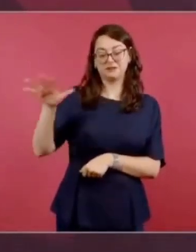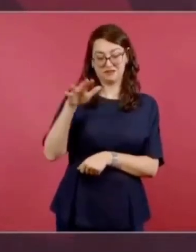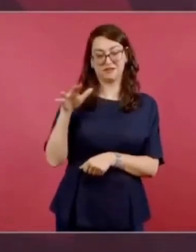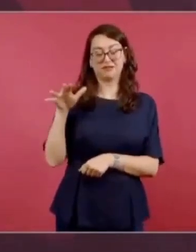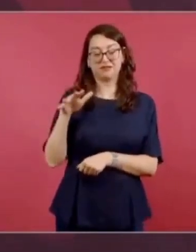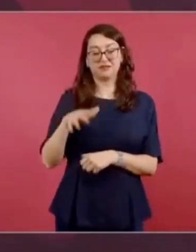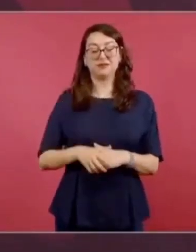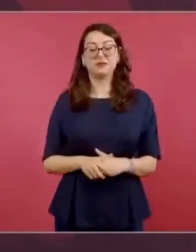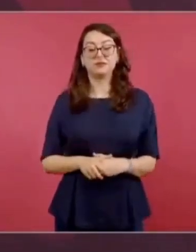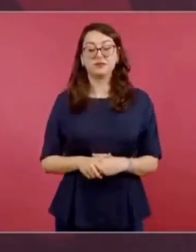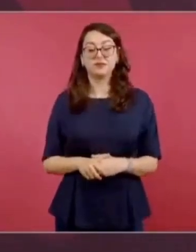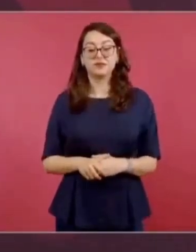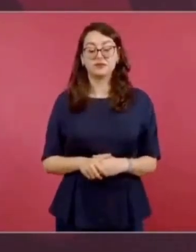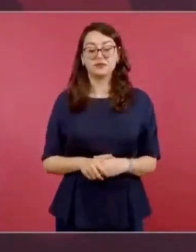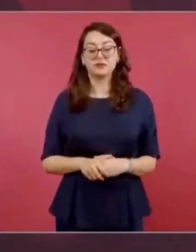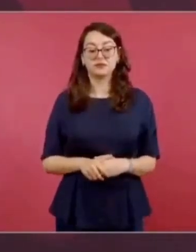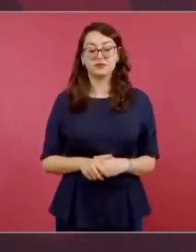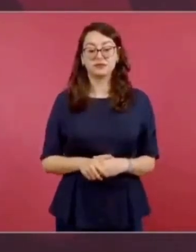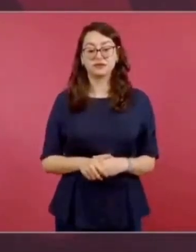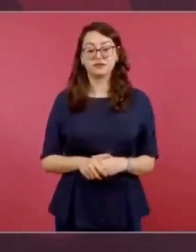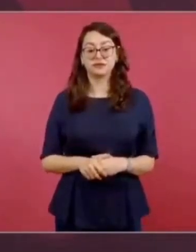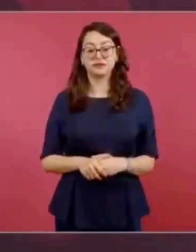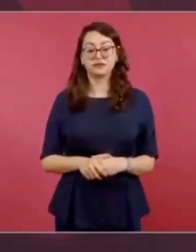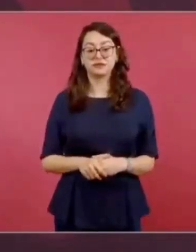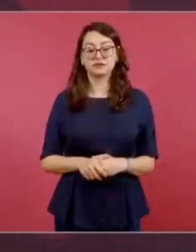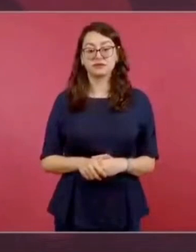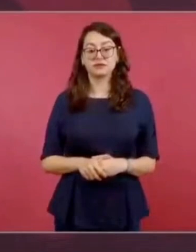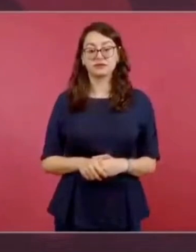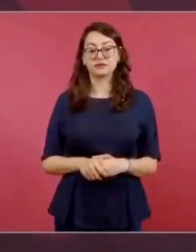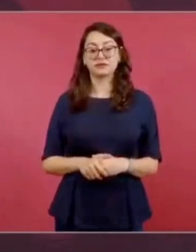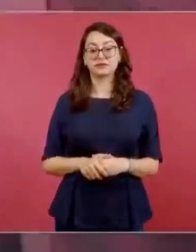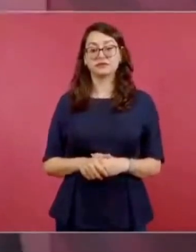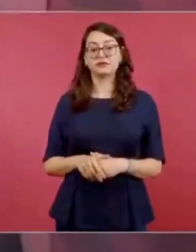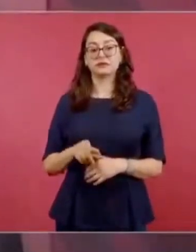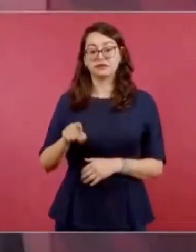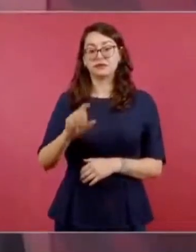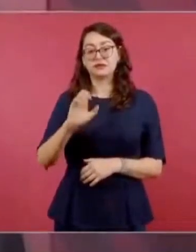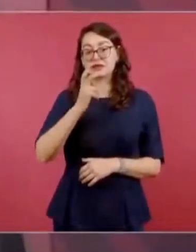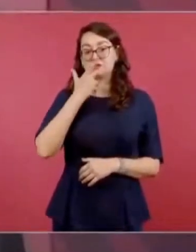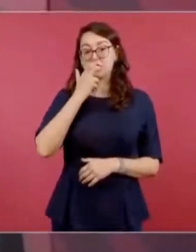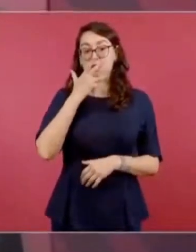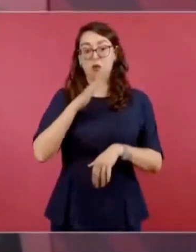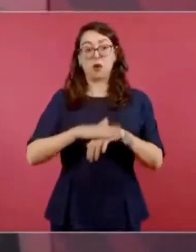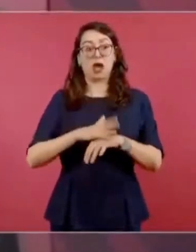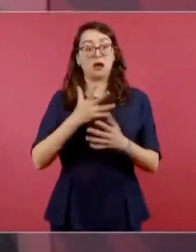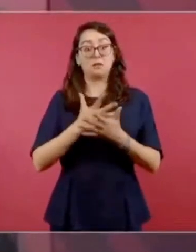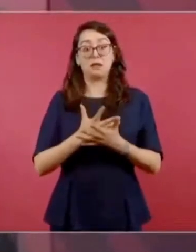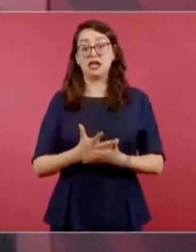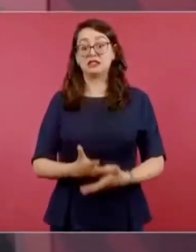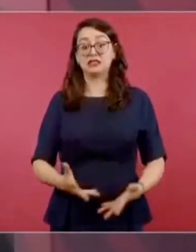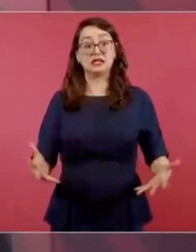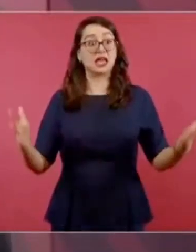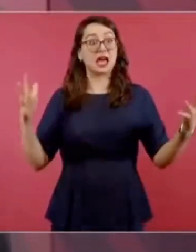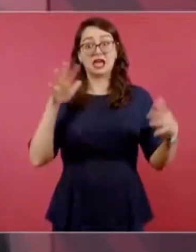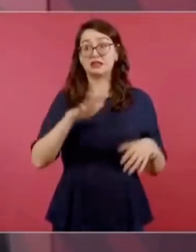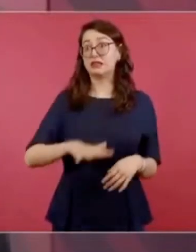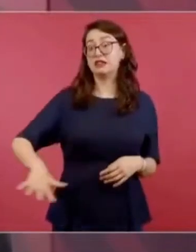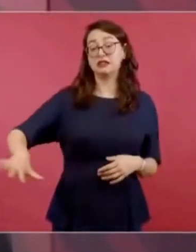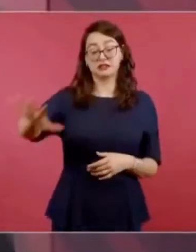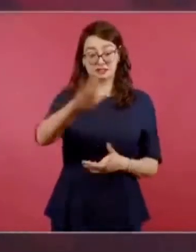Estamos hablando del estado con más territorio de nuestra república.